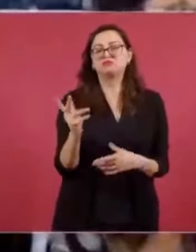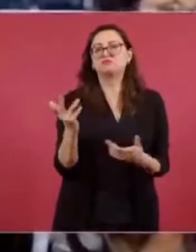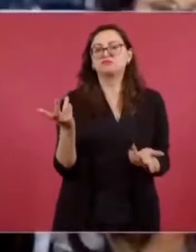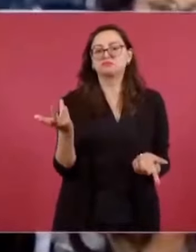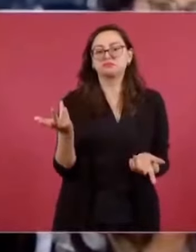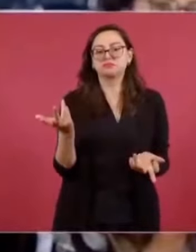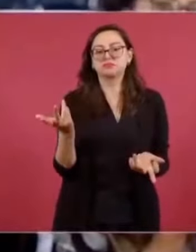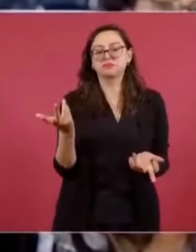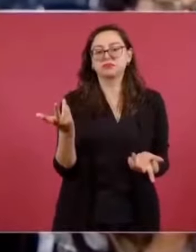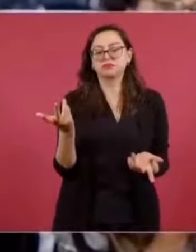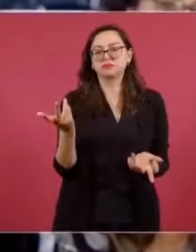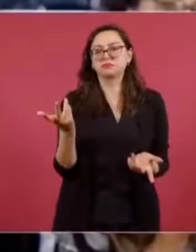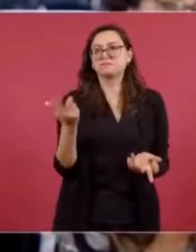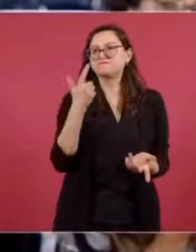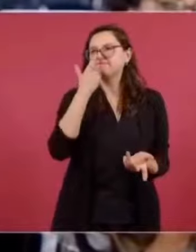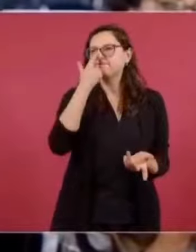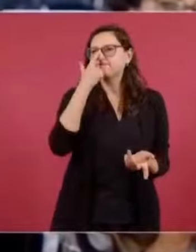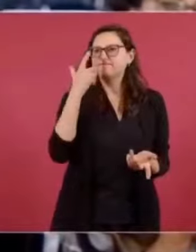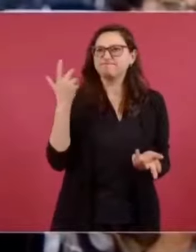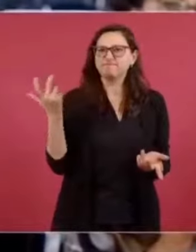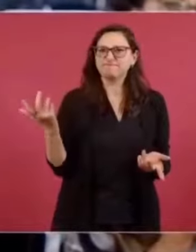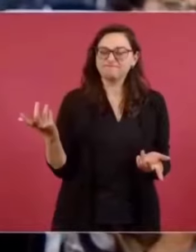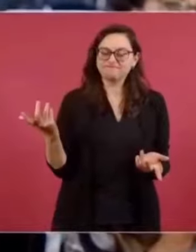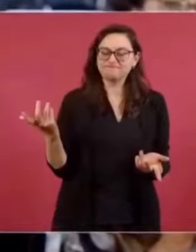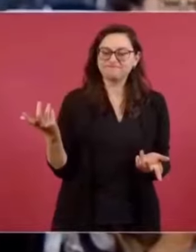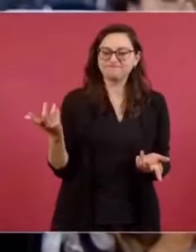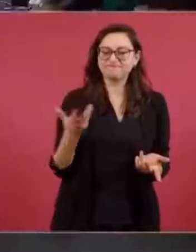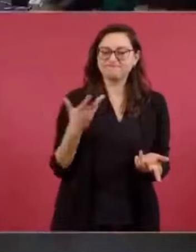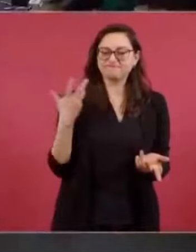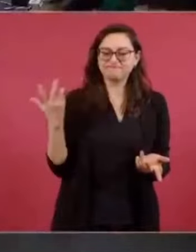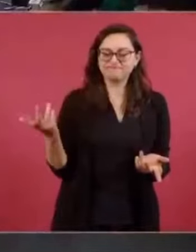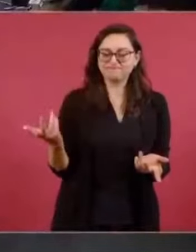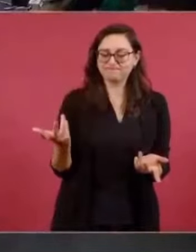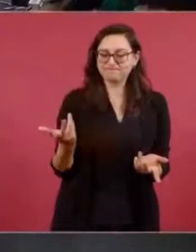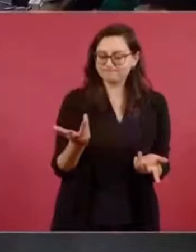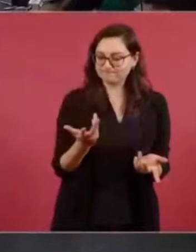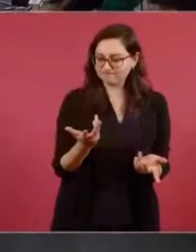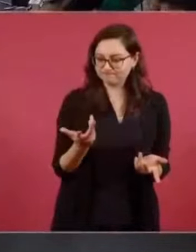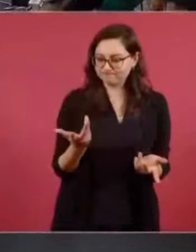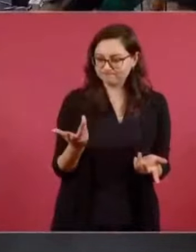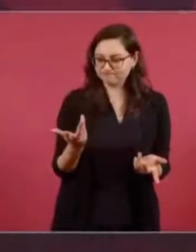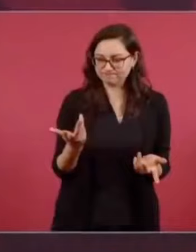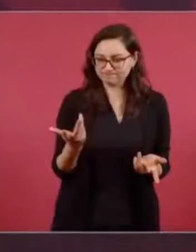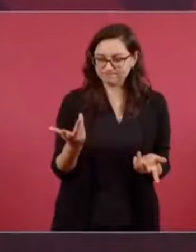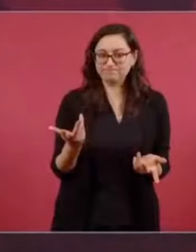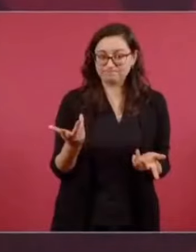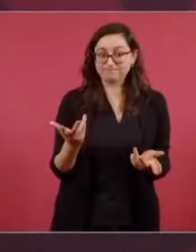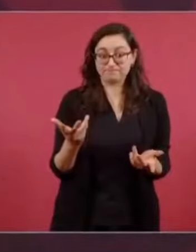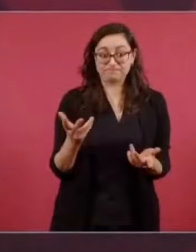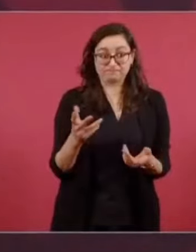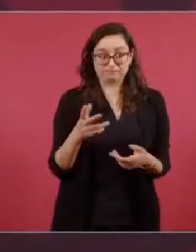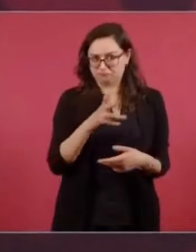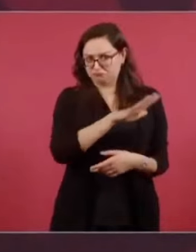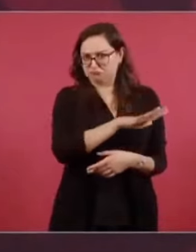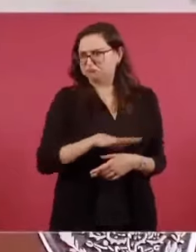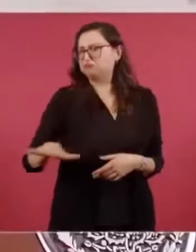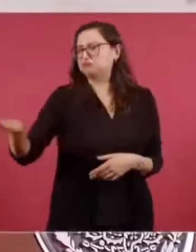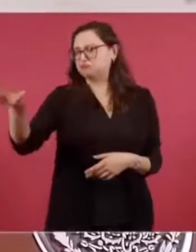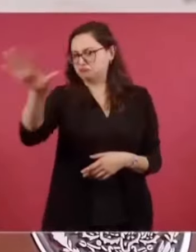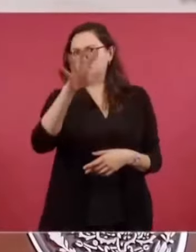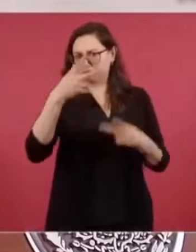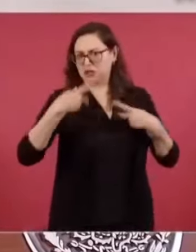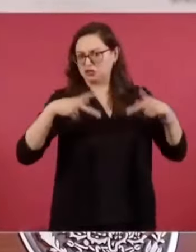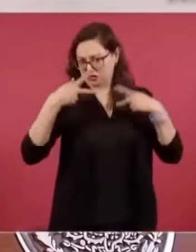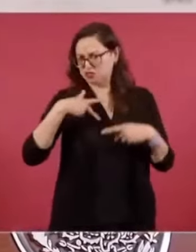diferencias de carácter público, no personal.